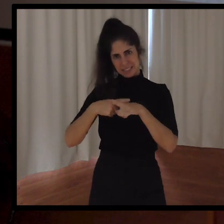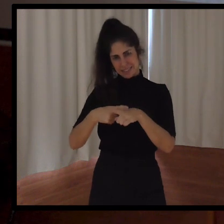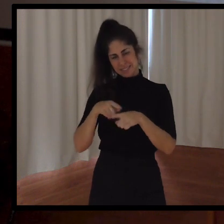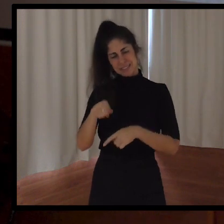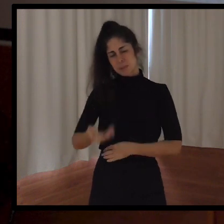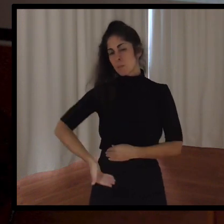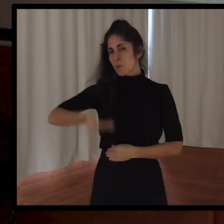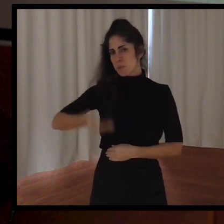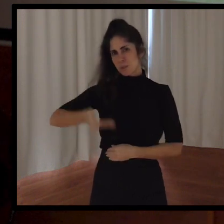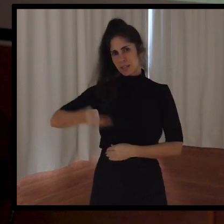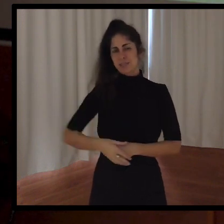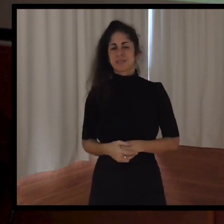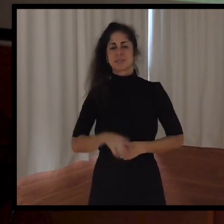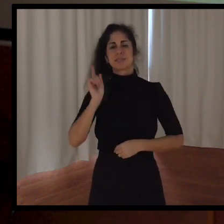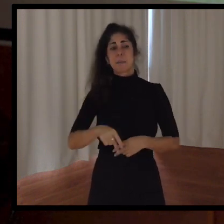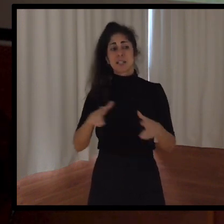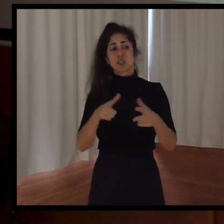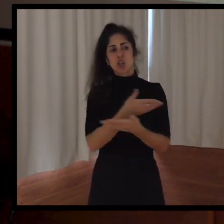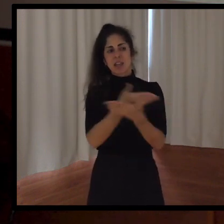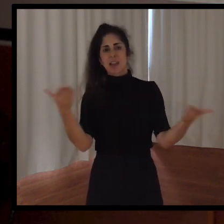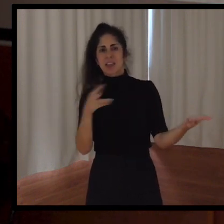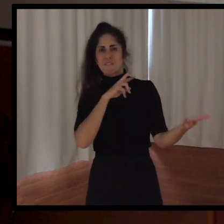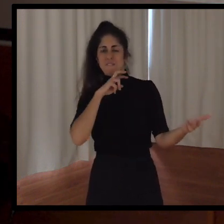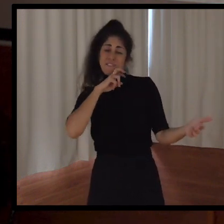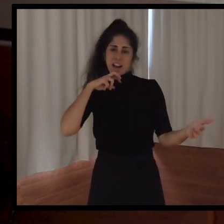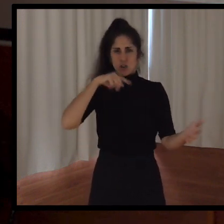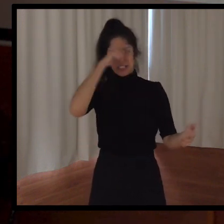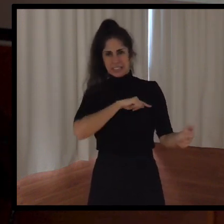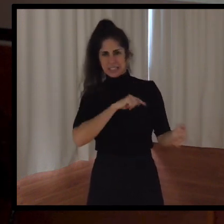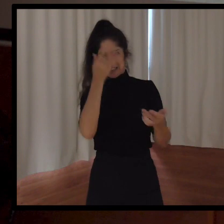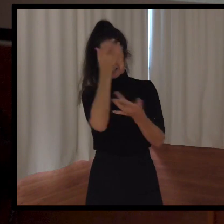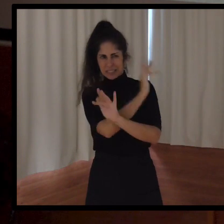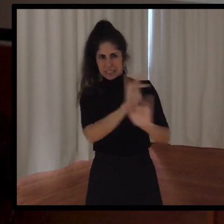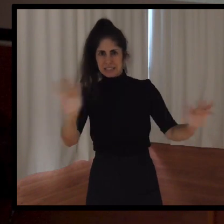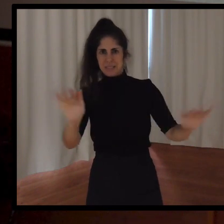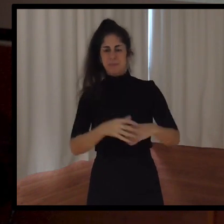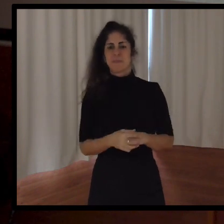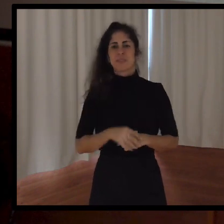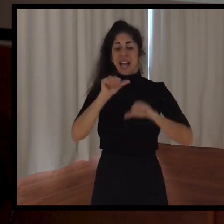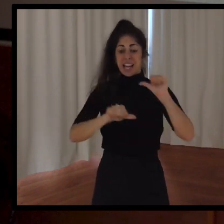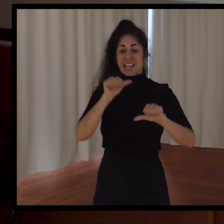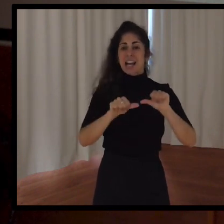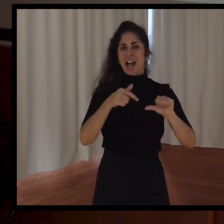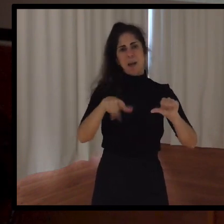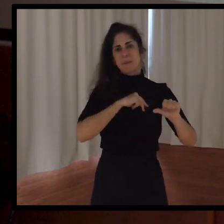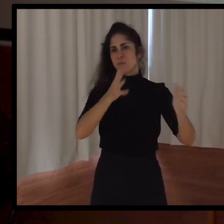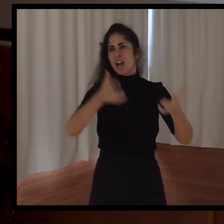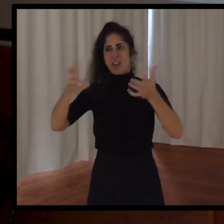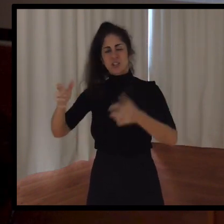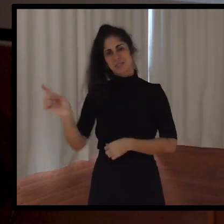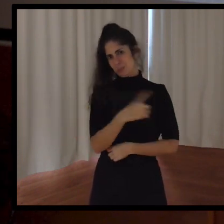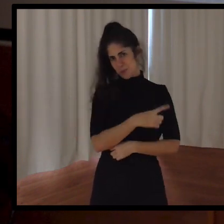transmitir valores a la sociedad y una Liga donde todo gana. Ahora en el vídeo que vamos a ver es